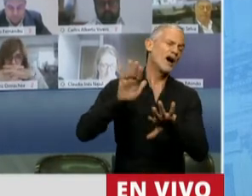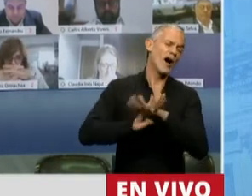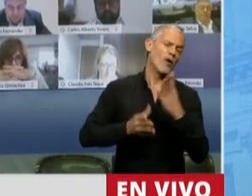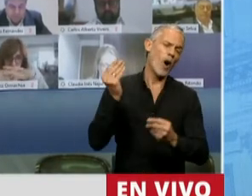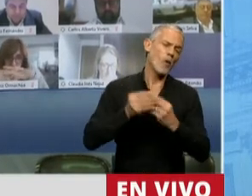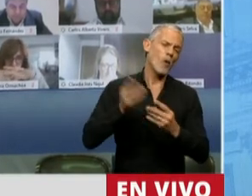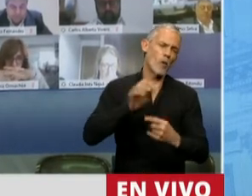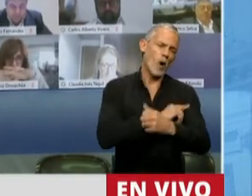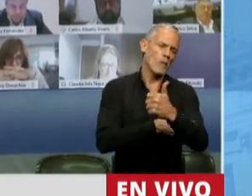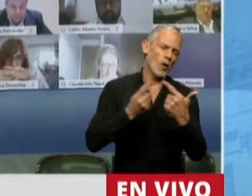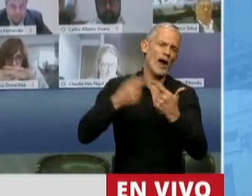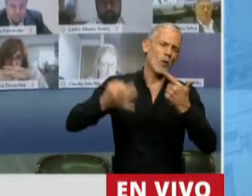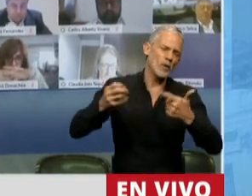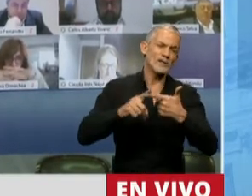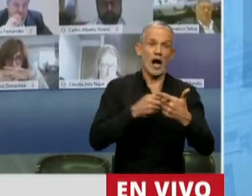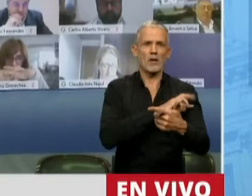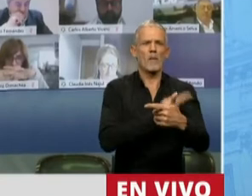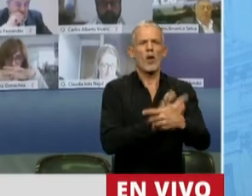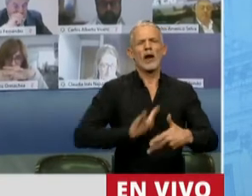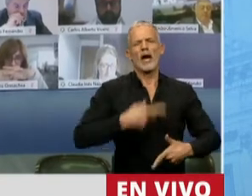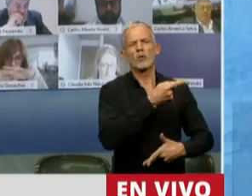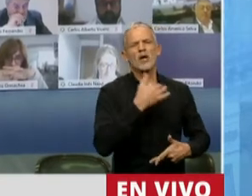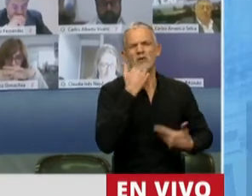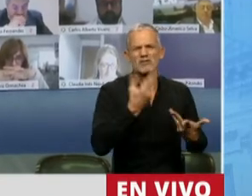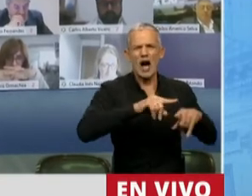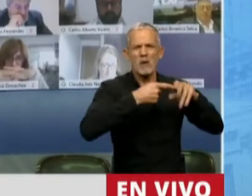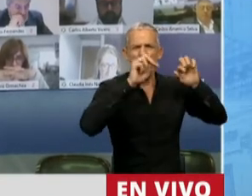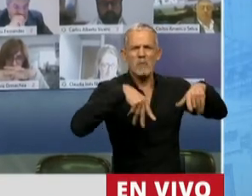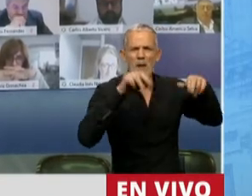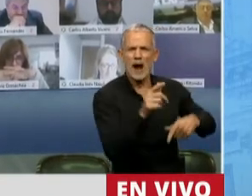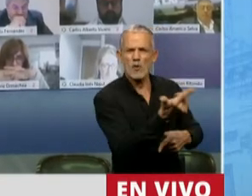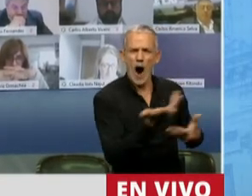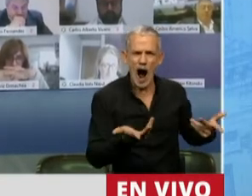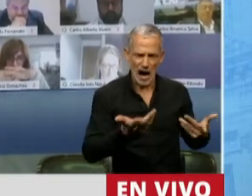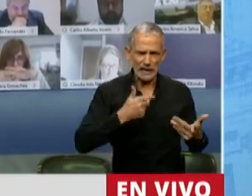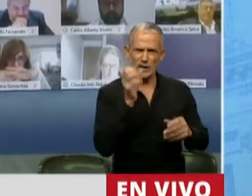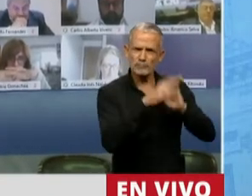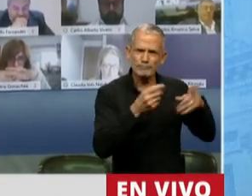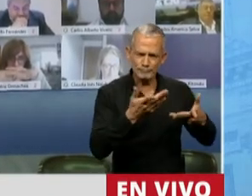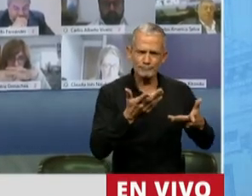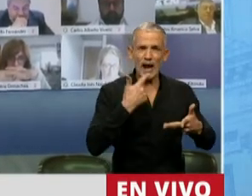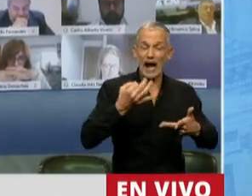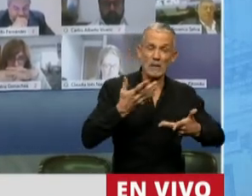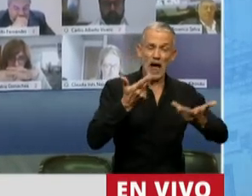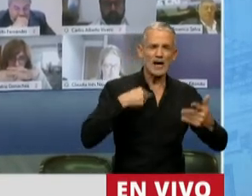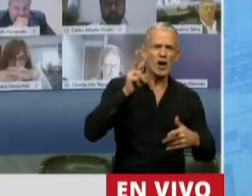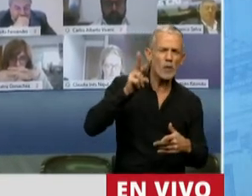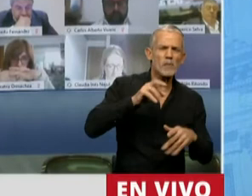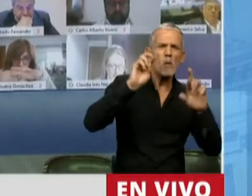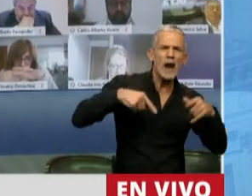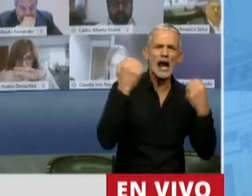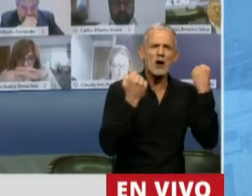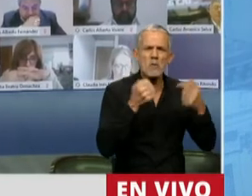otros poderes. Nosotros decimos, bueno, el Poder Ejecutivo no tiene políticas de Estado, la verdad es que no vemos un plan